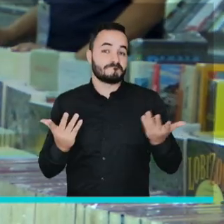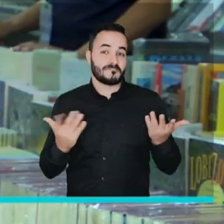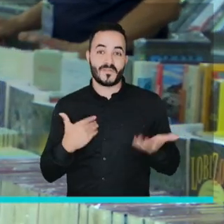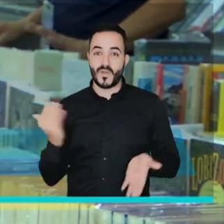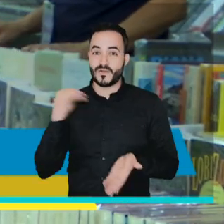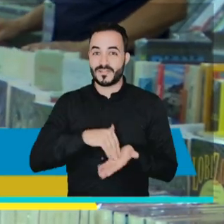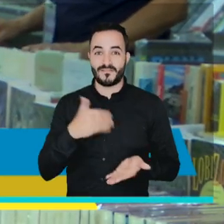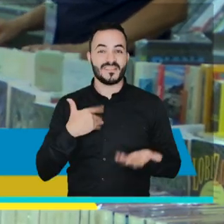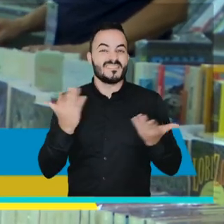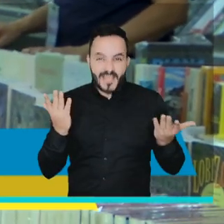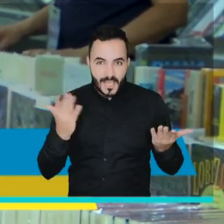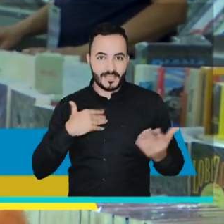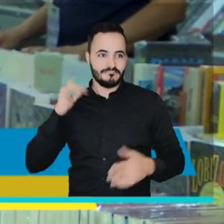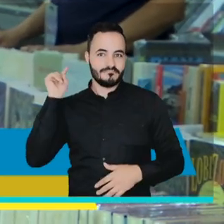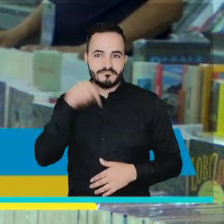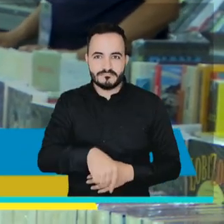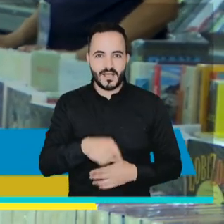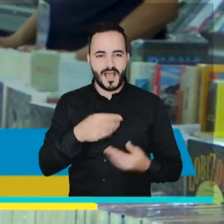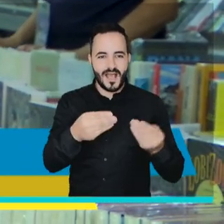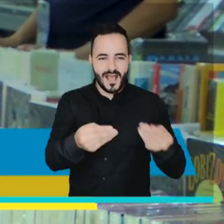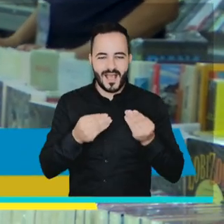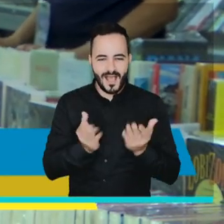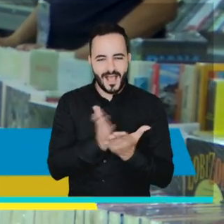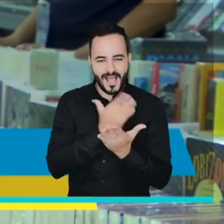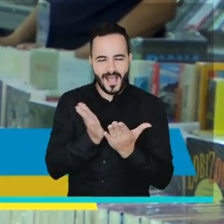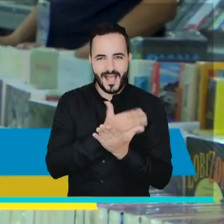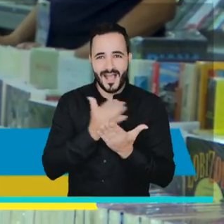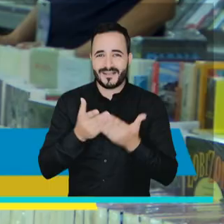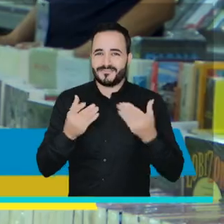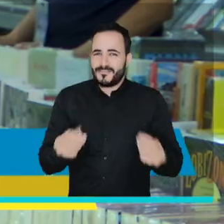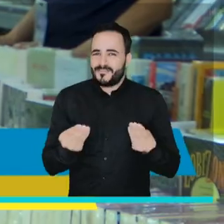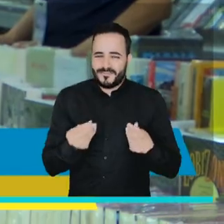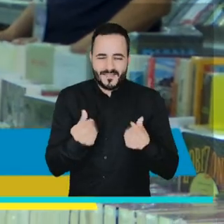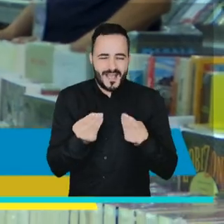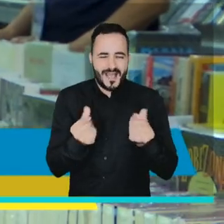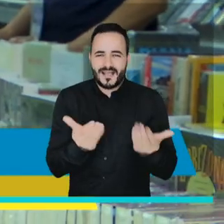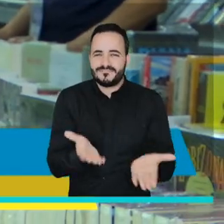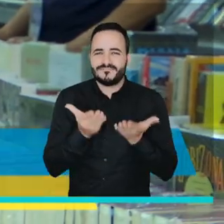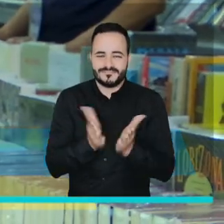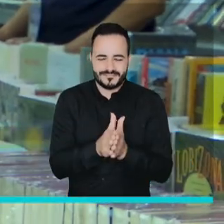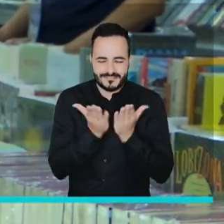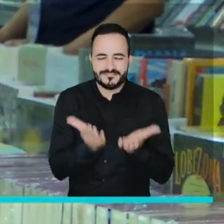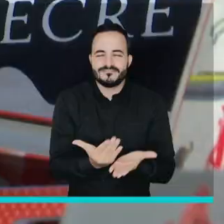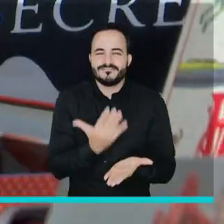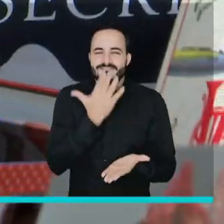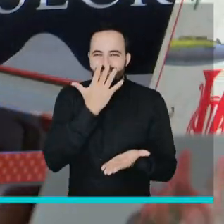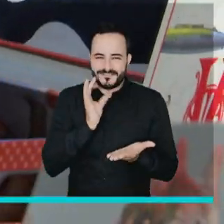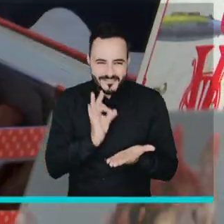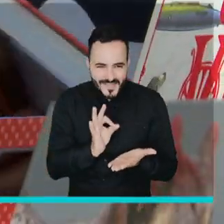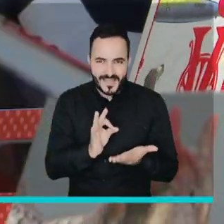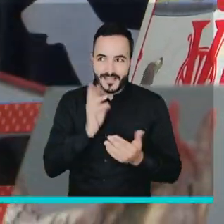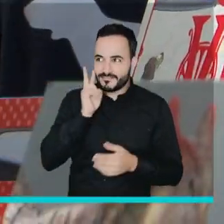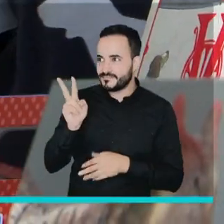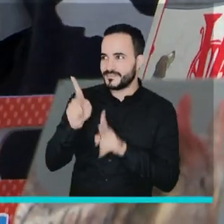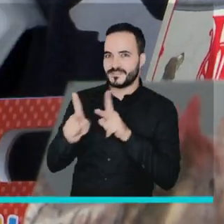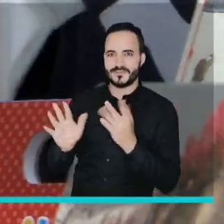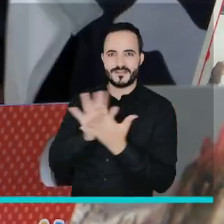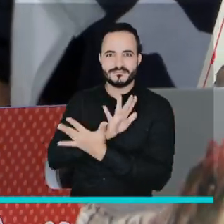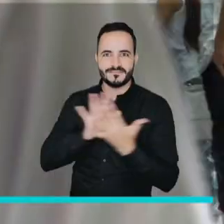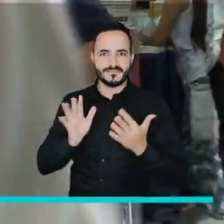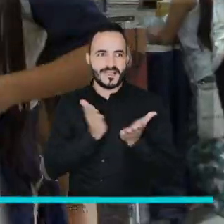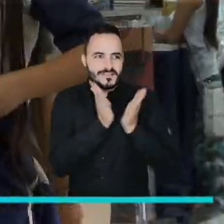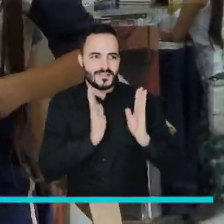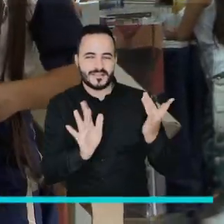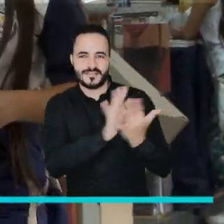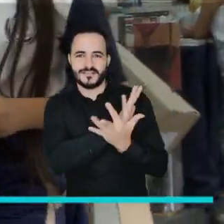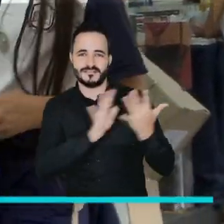Encontrarse nuevamente con el papel, sentir el libro, o leerlo, ver la gente, los estudiantes,